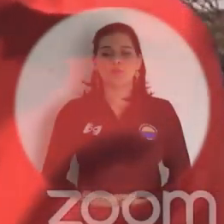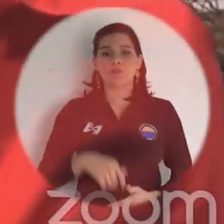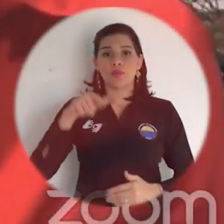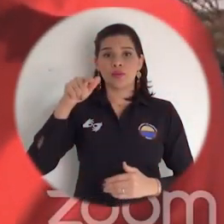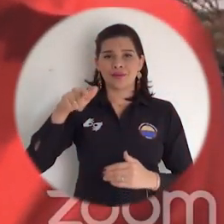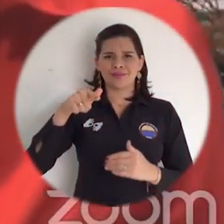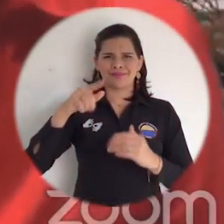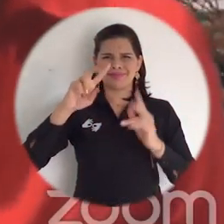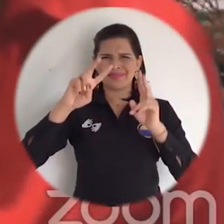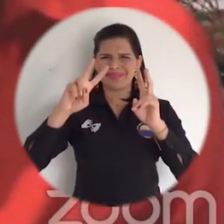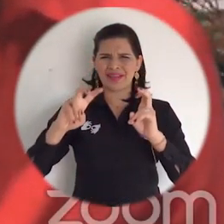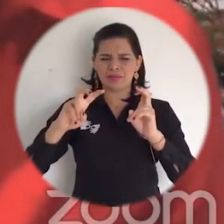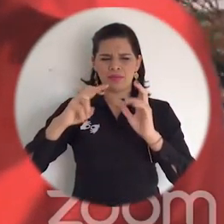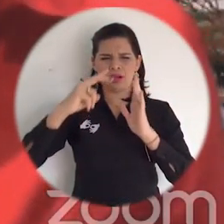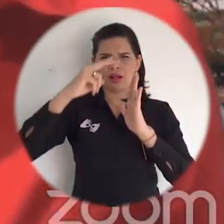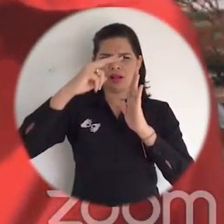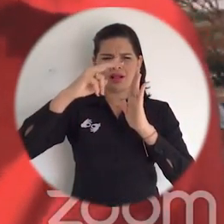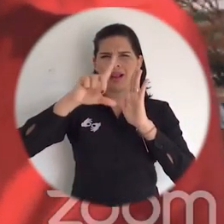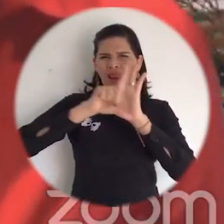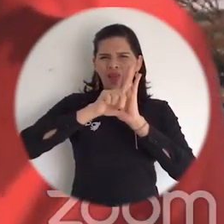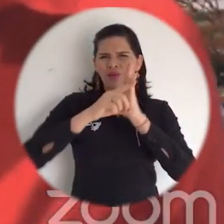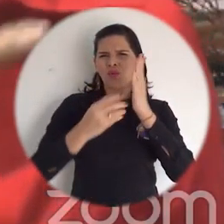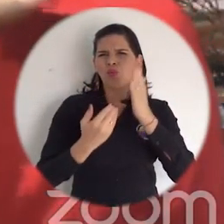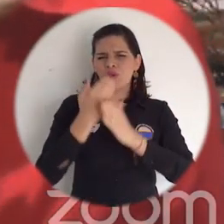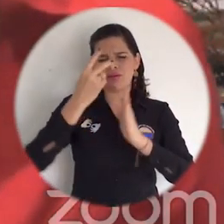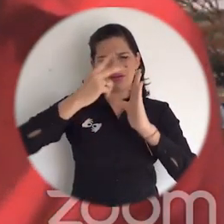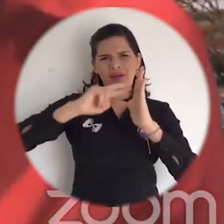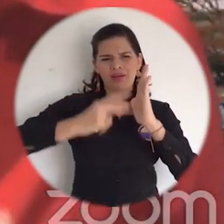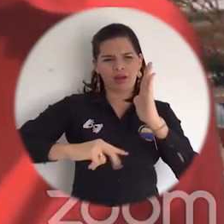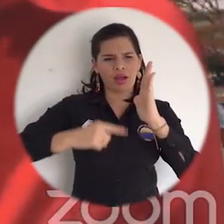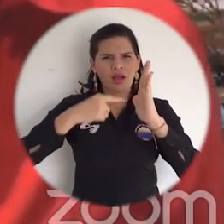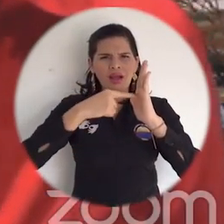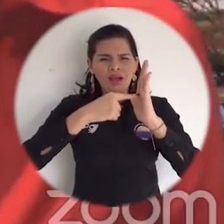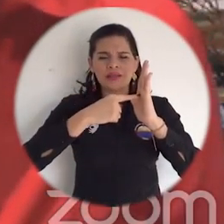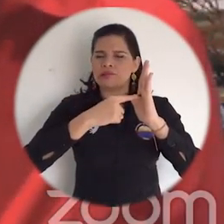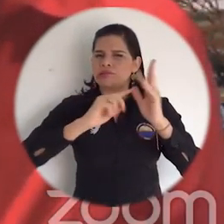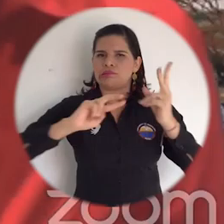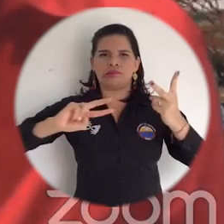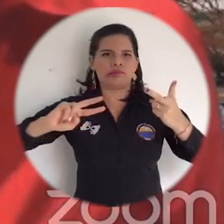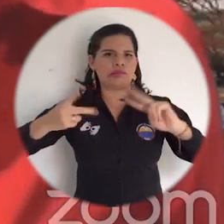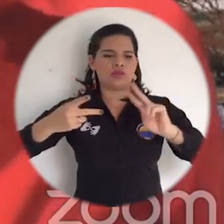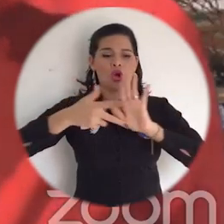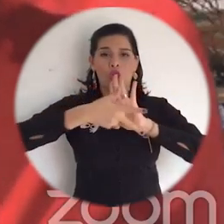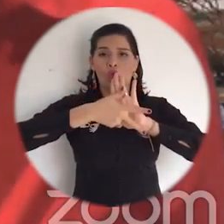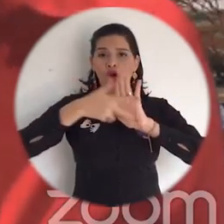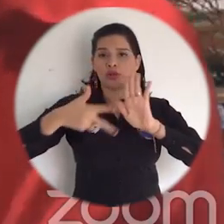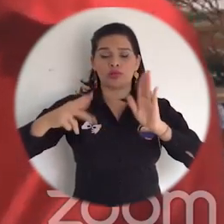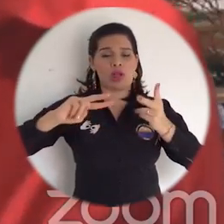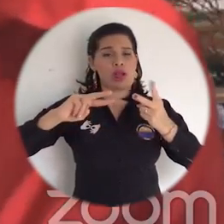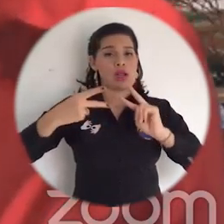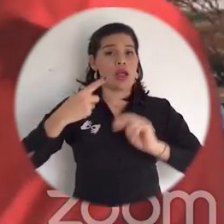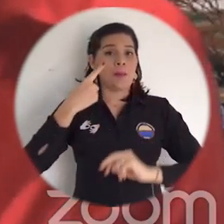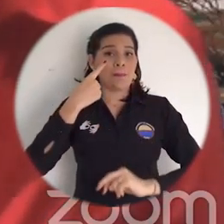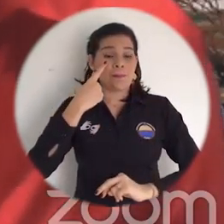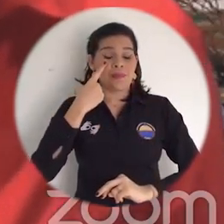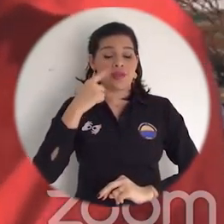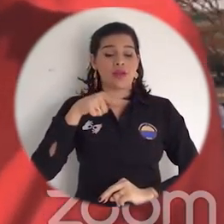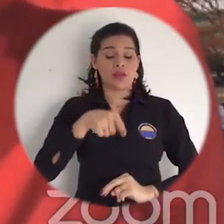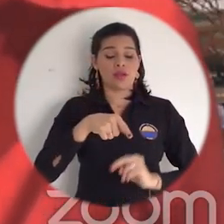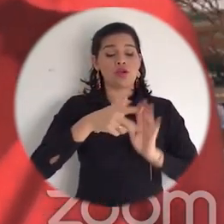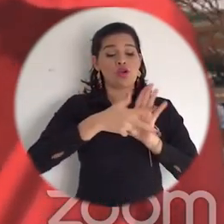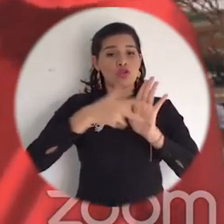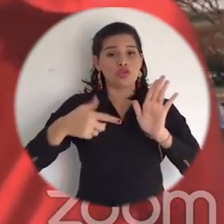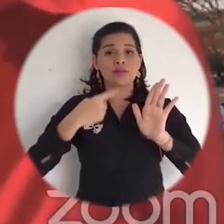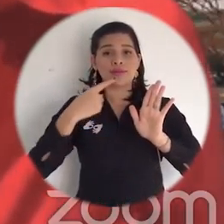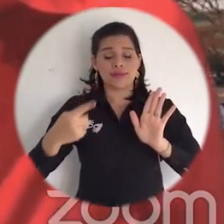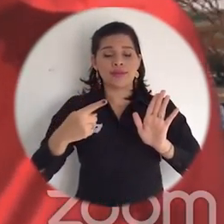Como proyecto de ley está claramente evidenciado que contraviene la Constitución porque va en contra de la autonomía universitaria, que es